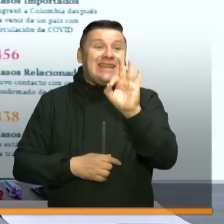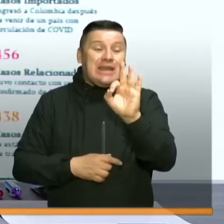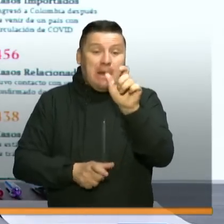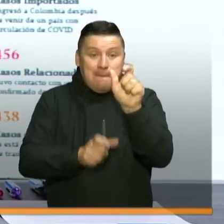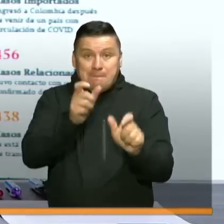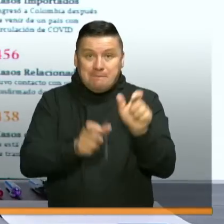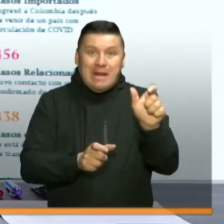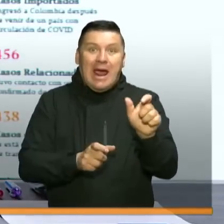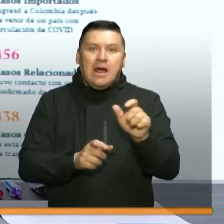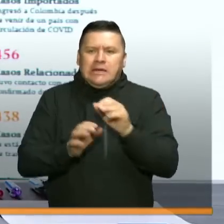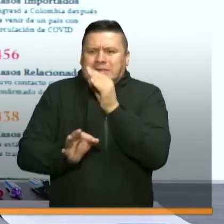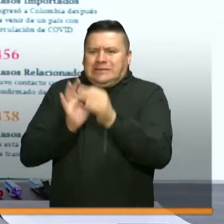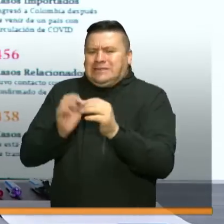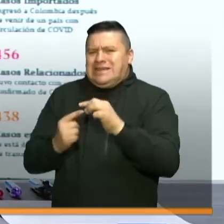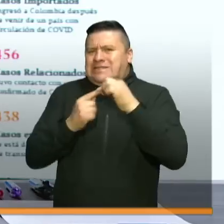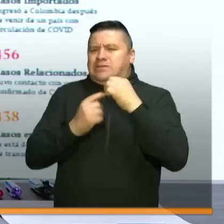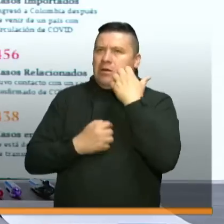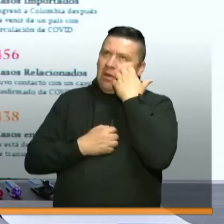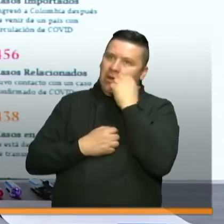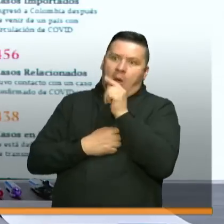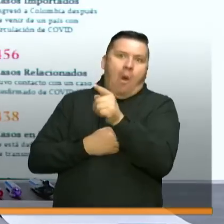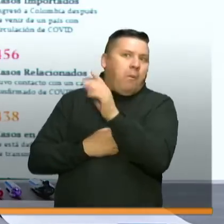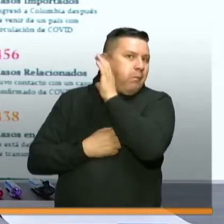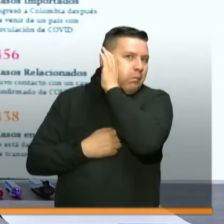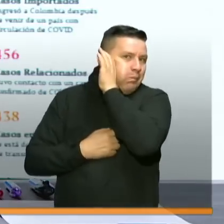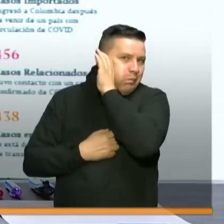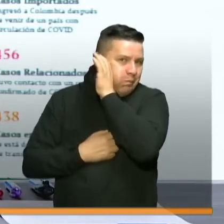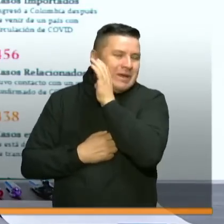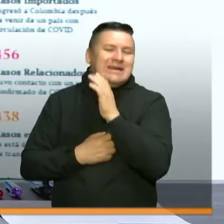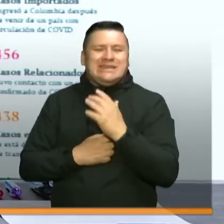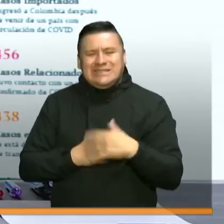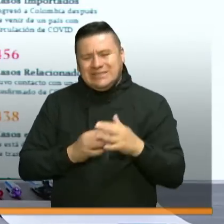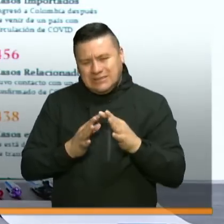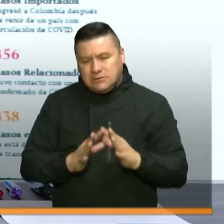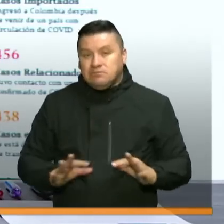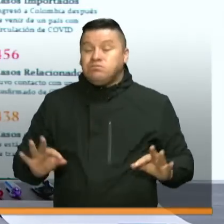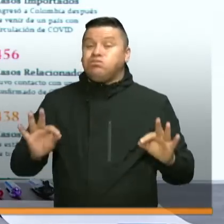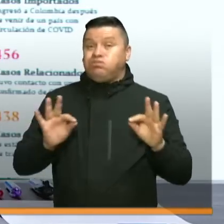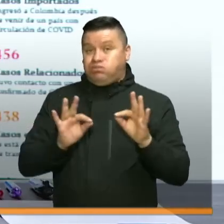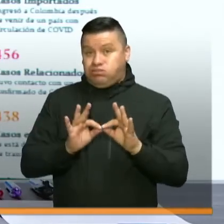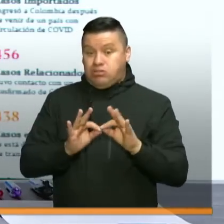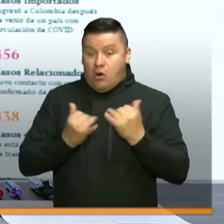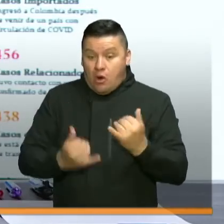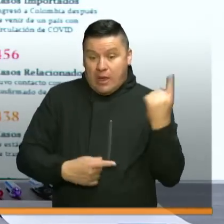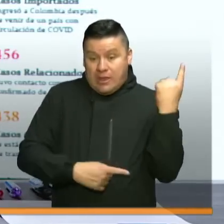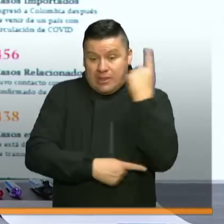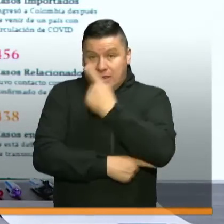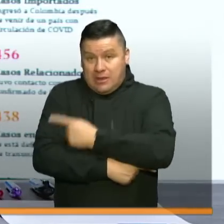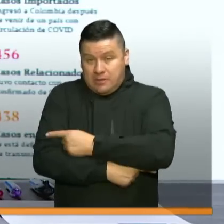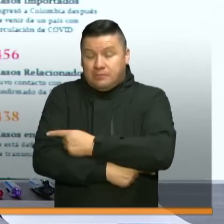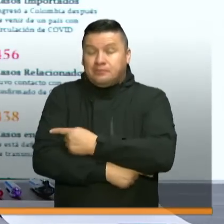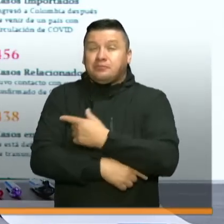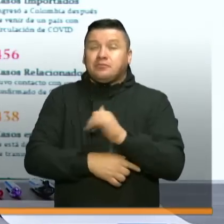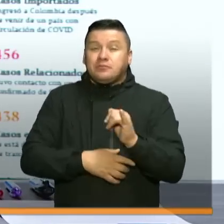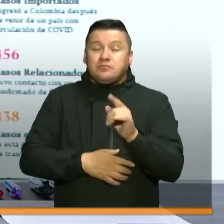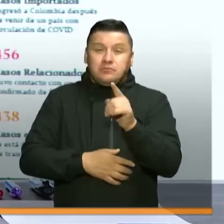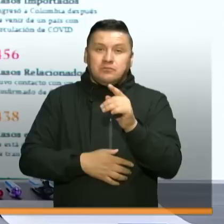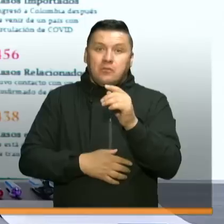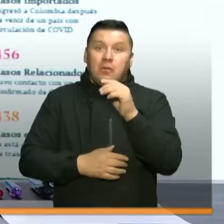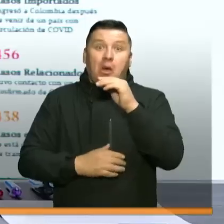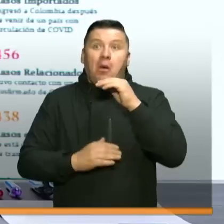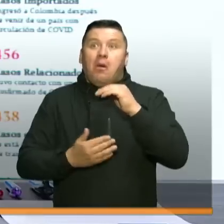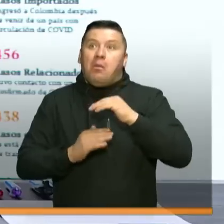están en unidades de cuidado intensivo. Inclusive creo que es importante destacarlo para el día de hoy, tuvimos una